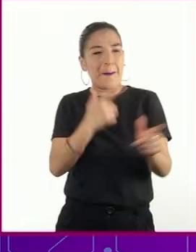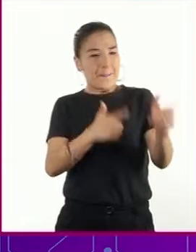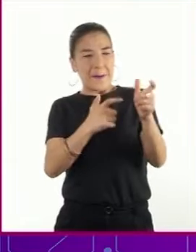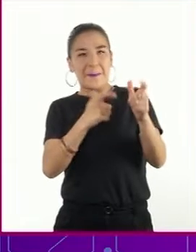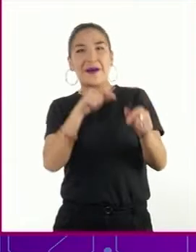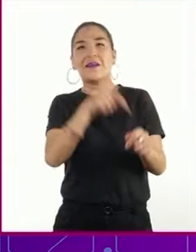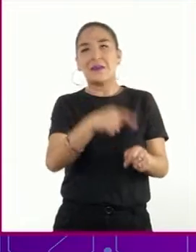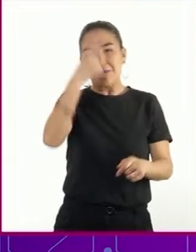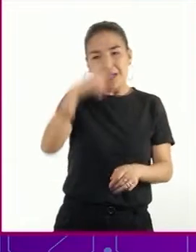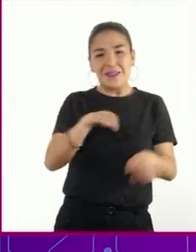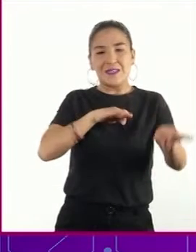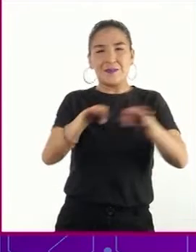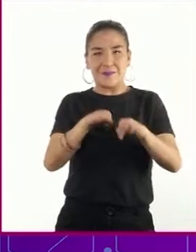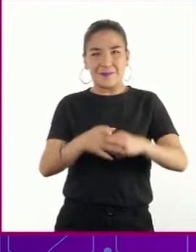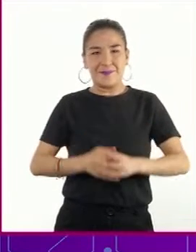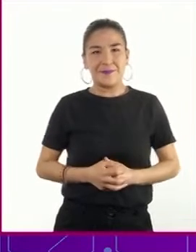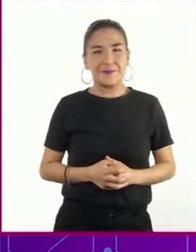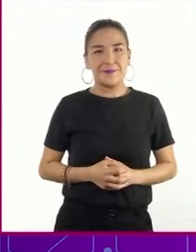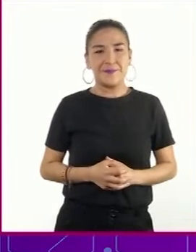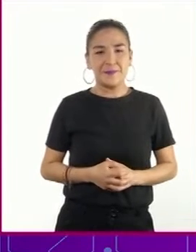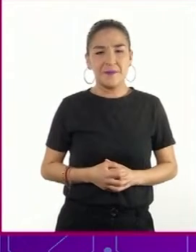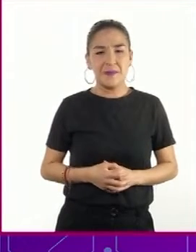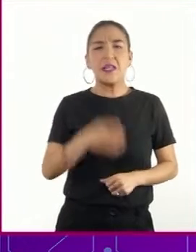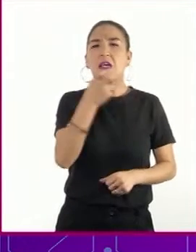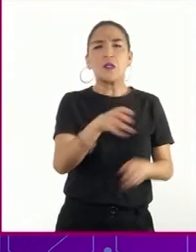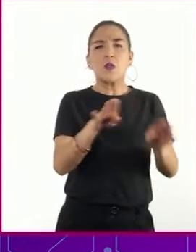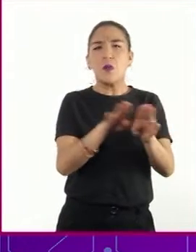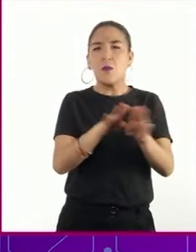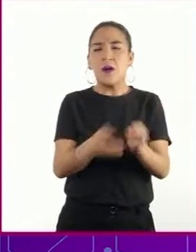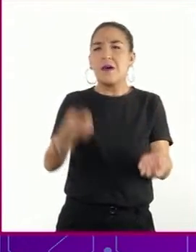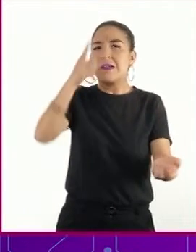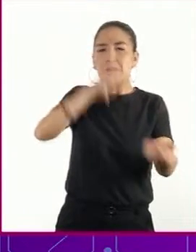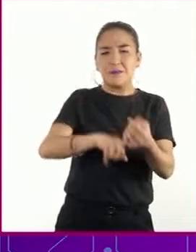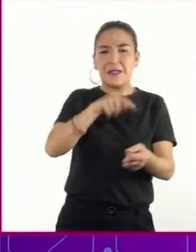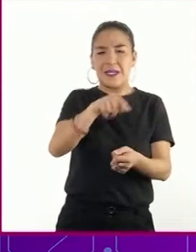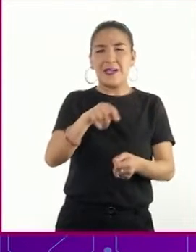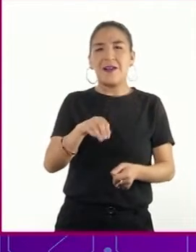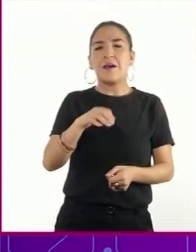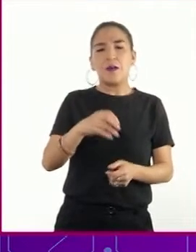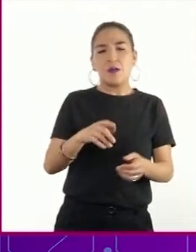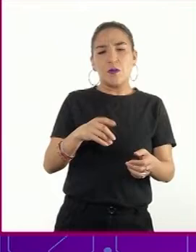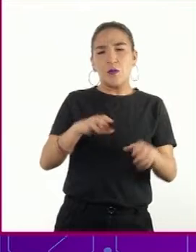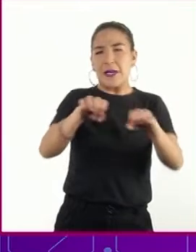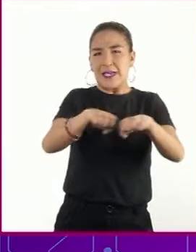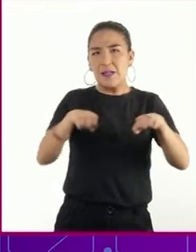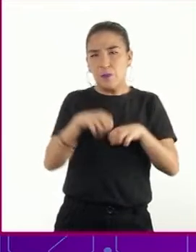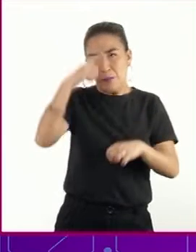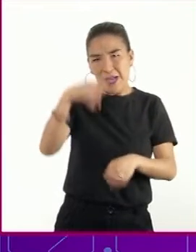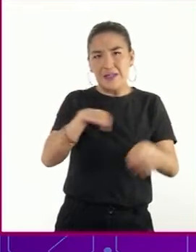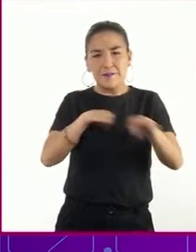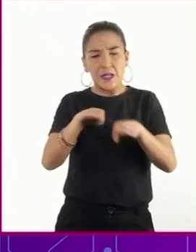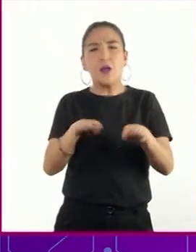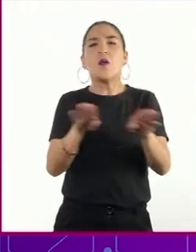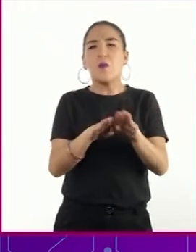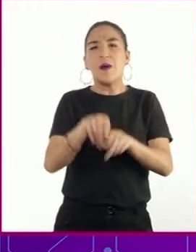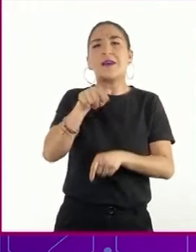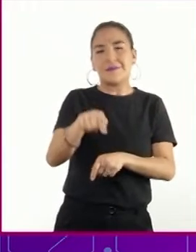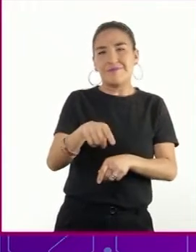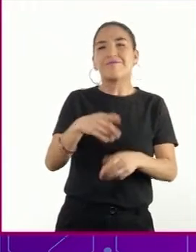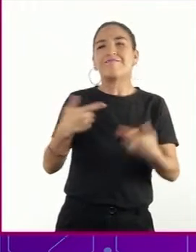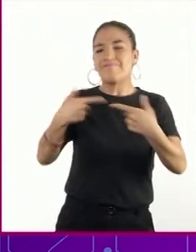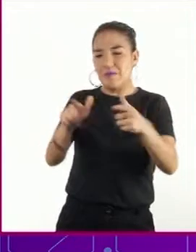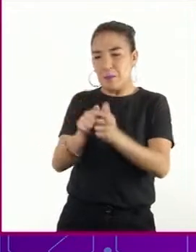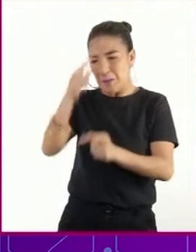armas ligeras de infantería. El armamento para equipar al Volkssturm se obtuvo del desarme de los italianos en diferentes